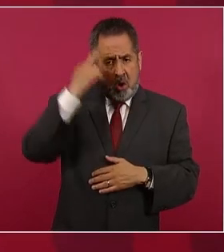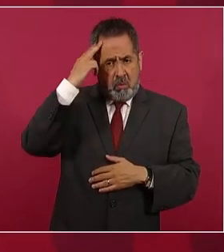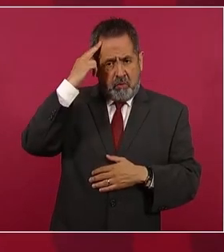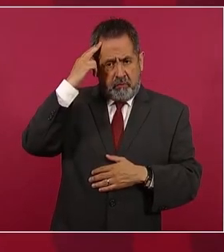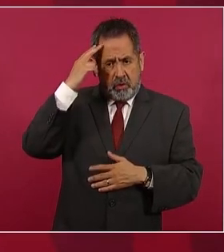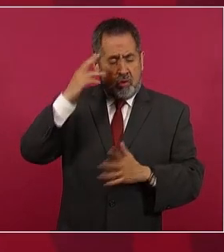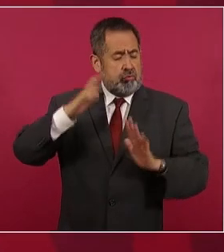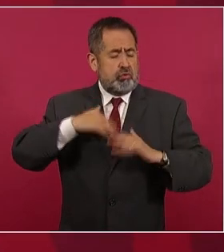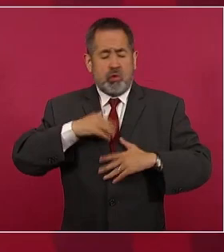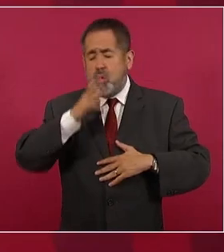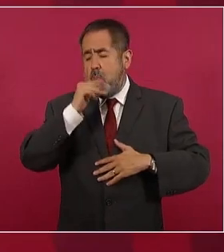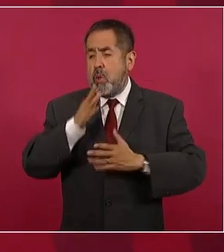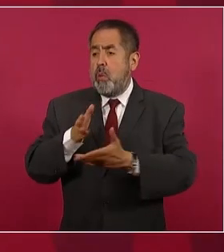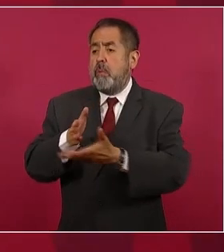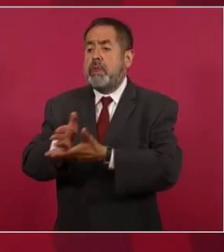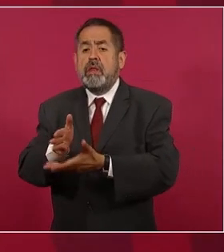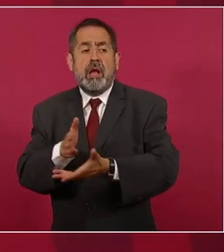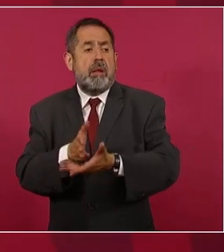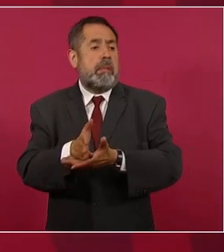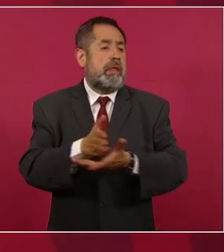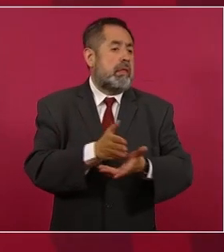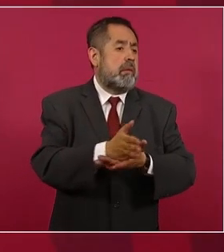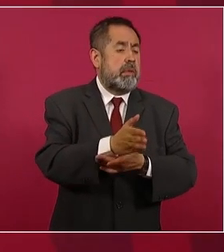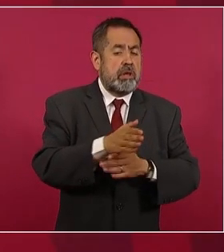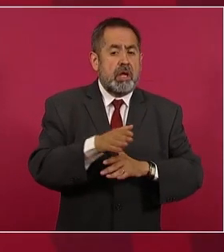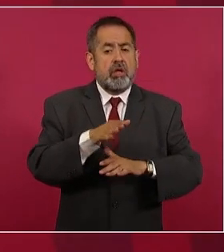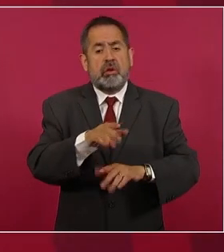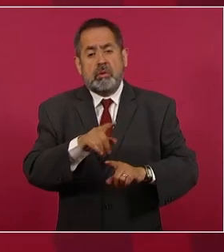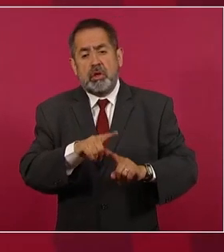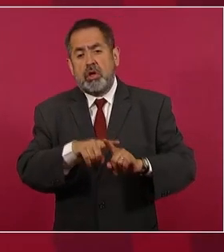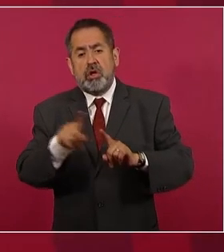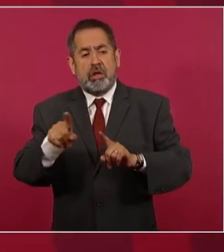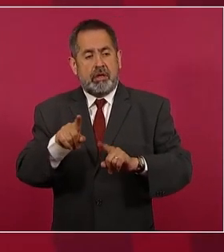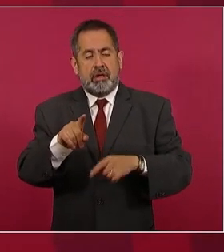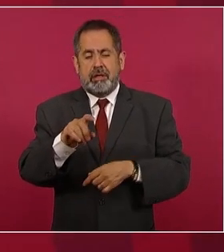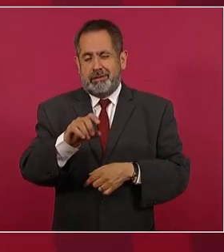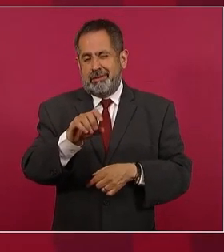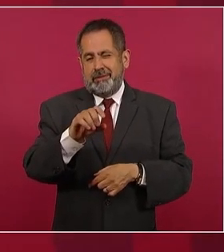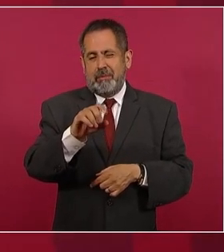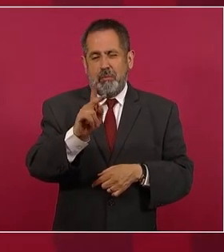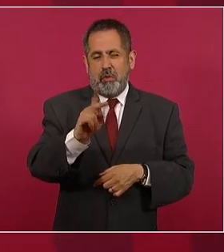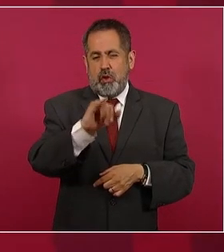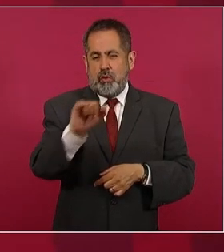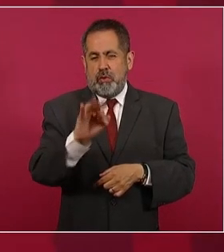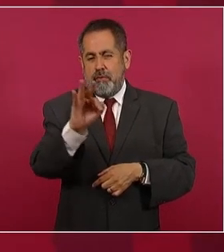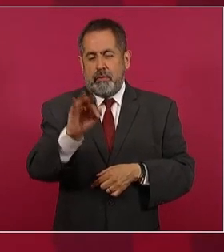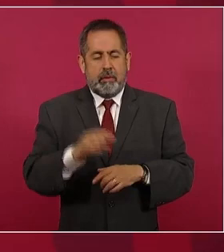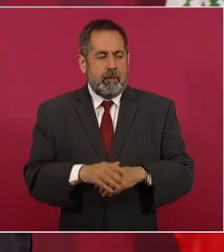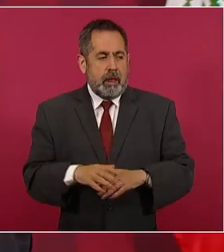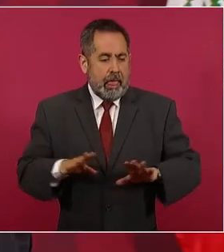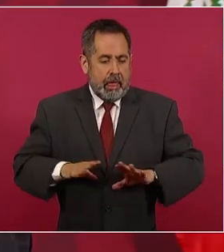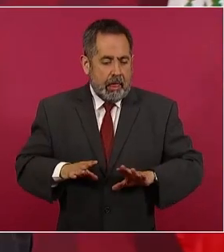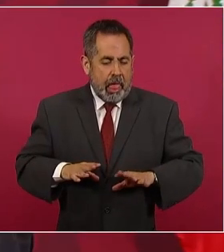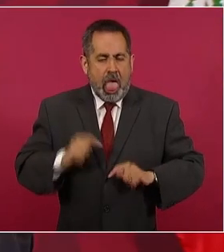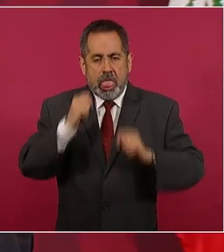podía intervenir en asuntos del Poder Judicial cuando le convenía